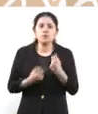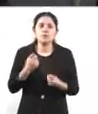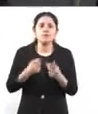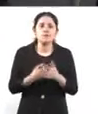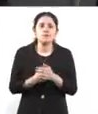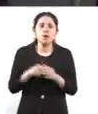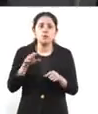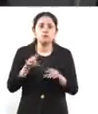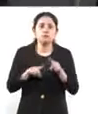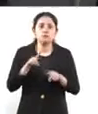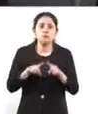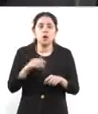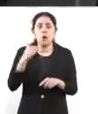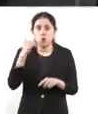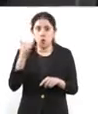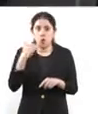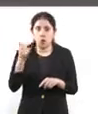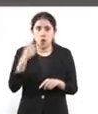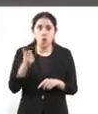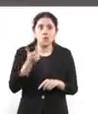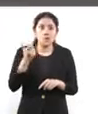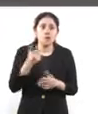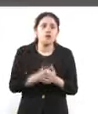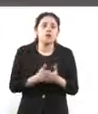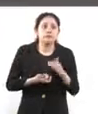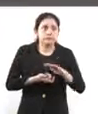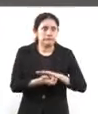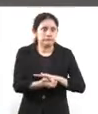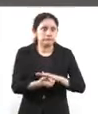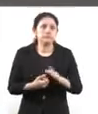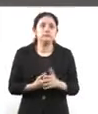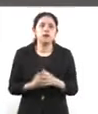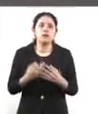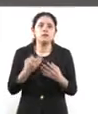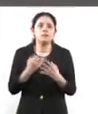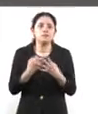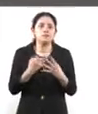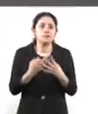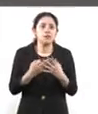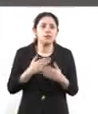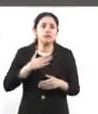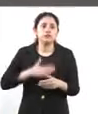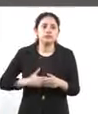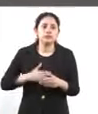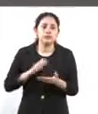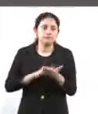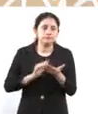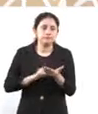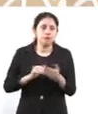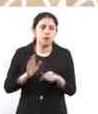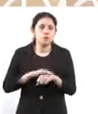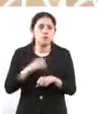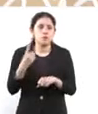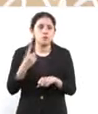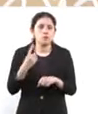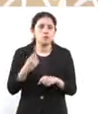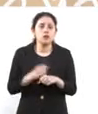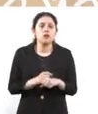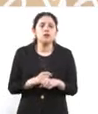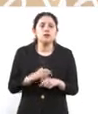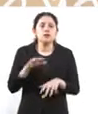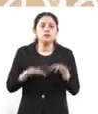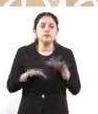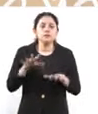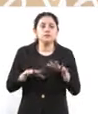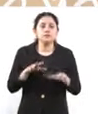corrupción en donde se usa la prisión preventiva justificada. Digamos, también la preocupación que pudiera llegar a